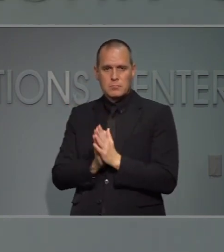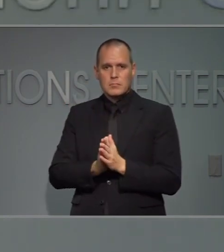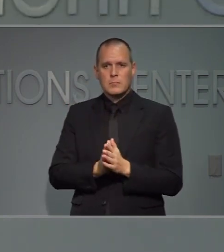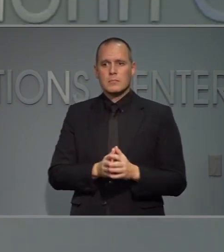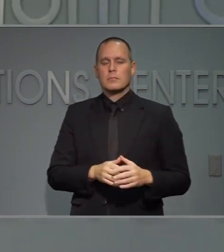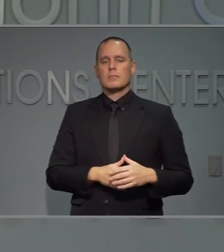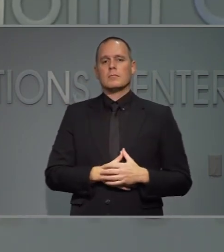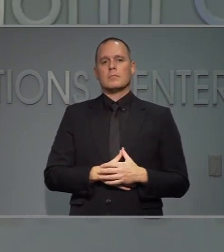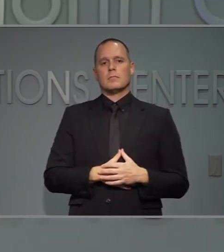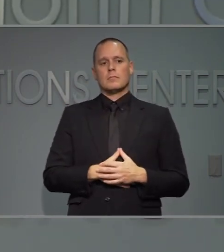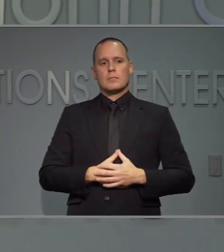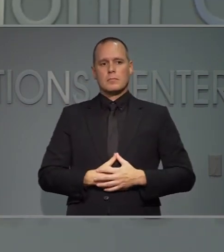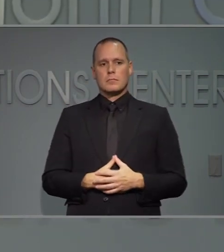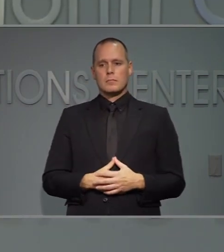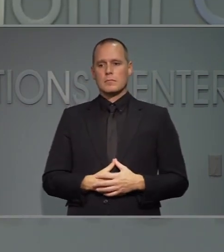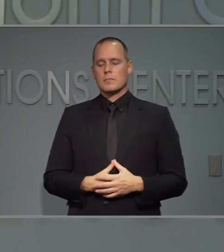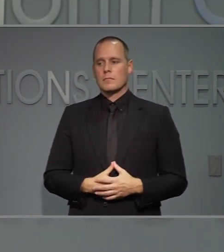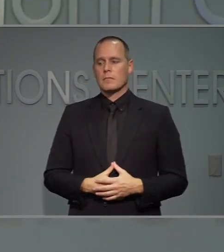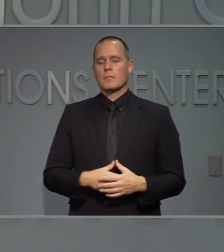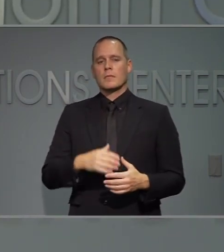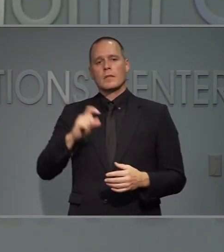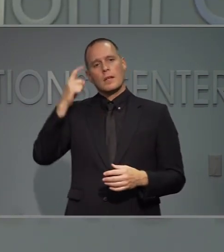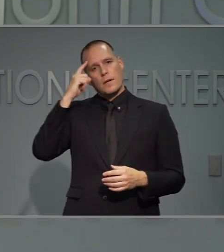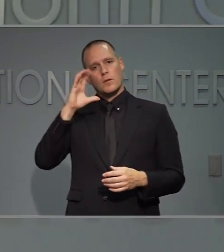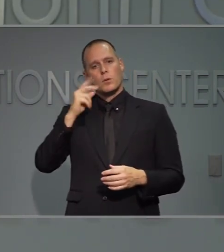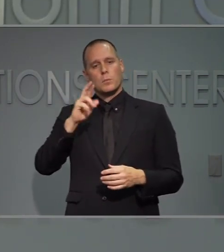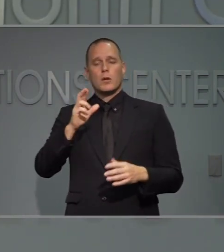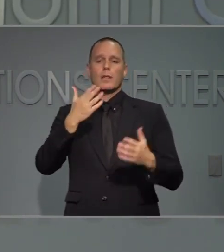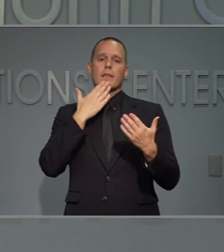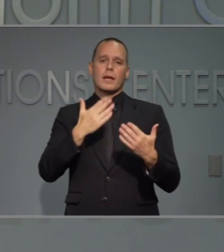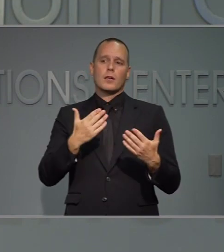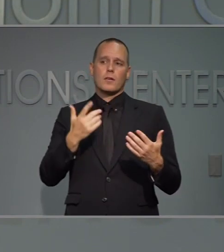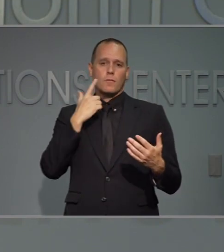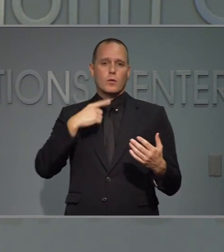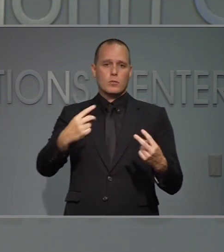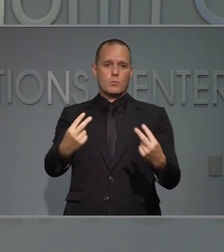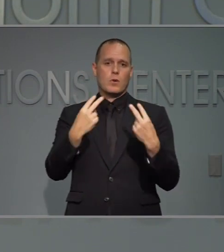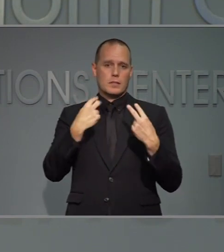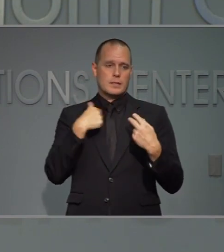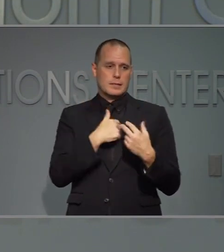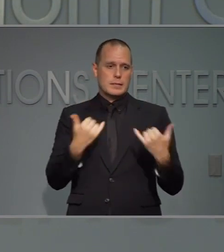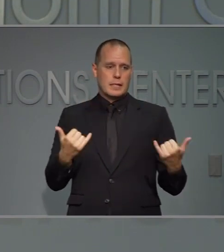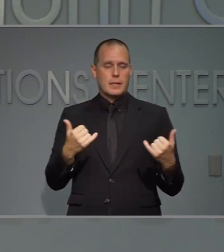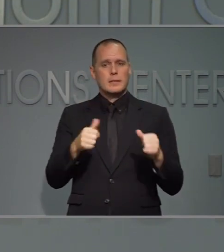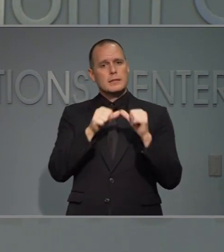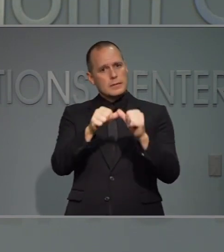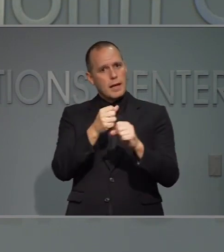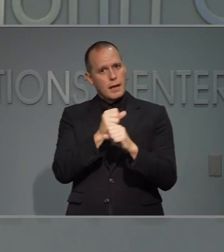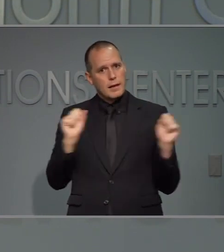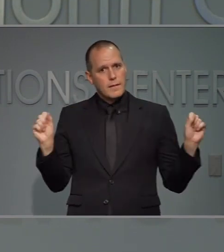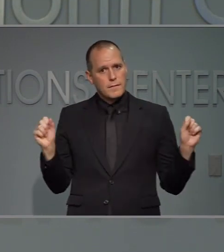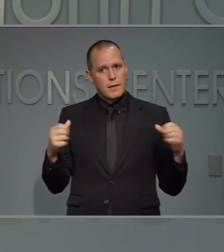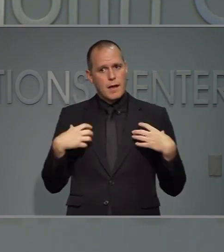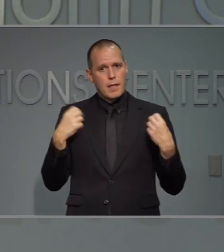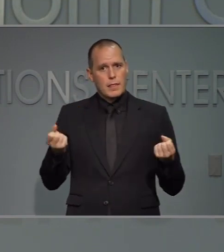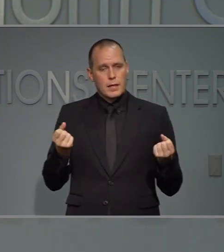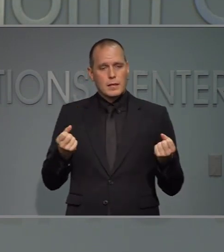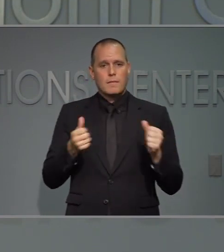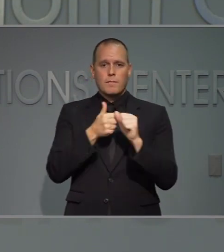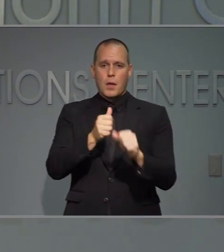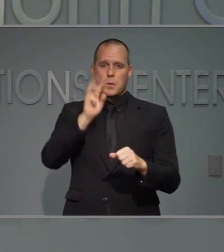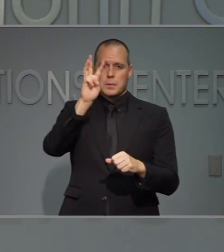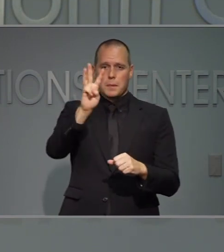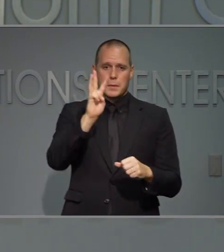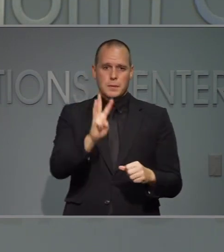adelante. Gracias. Muchas gracias a todos por estar con nosotros hoy. Y permanecer a salvo y